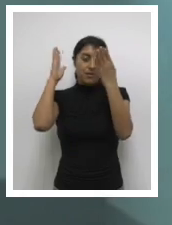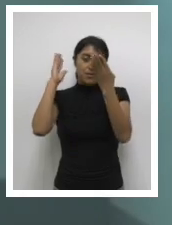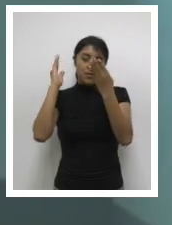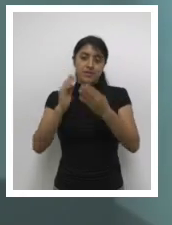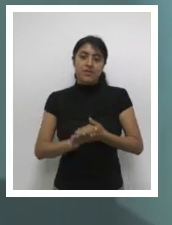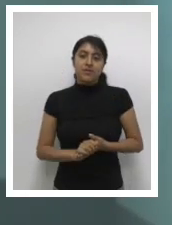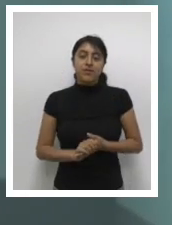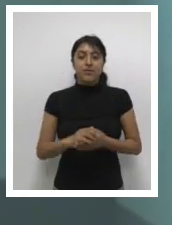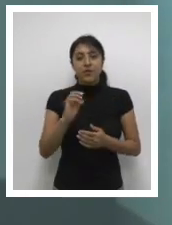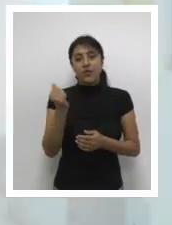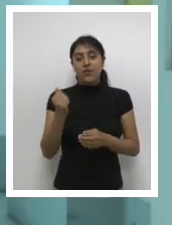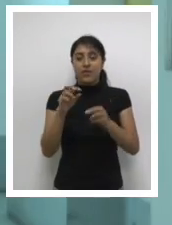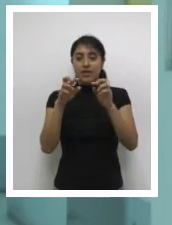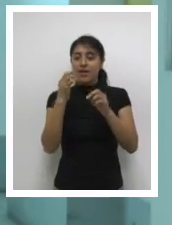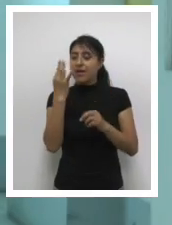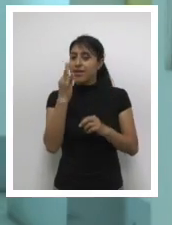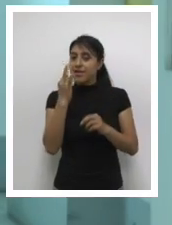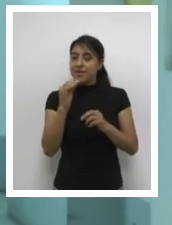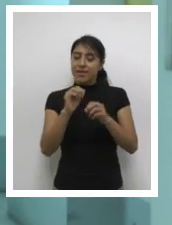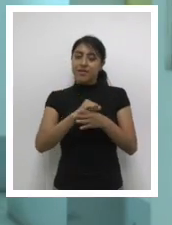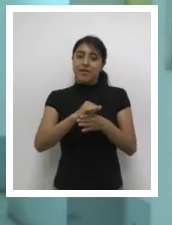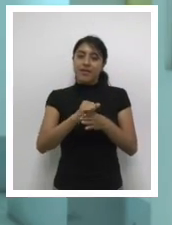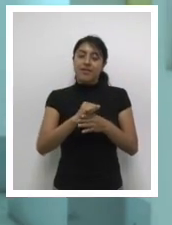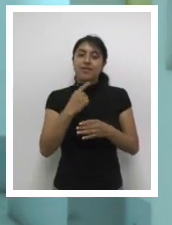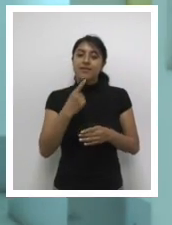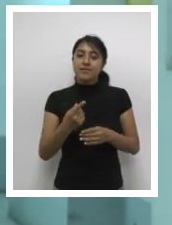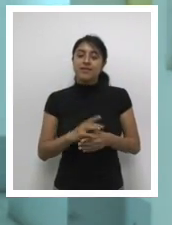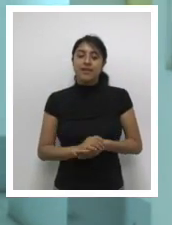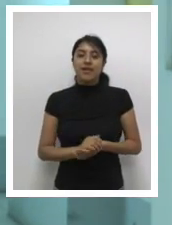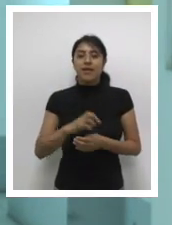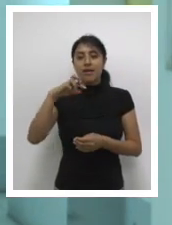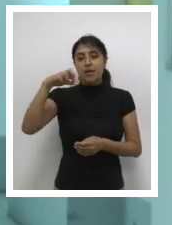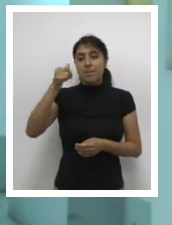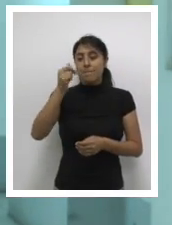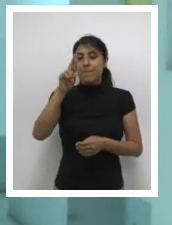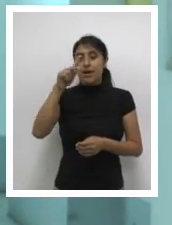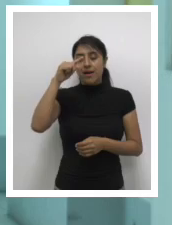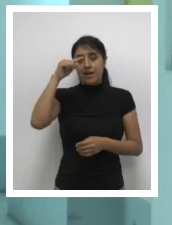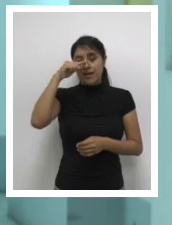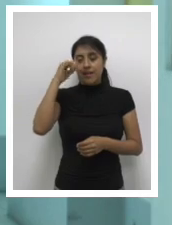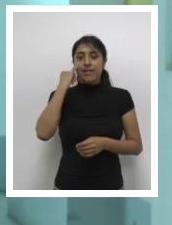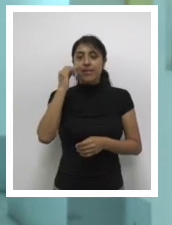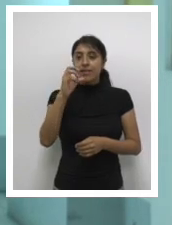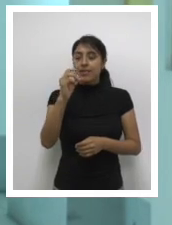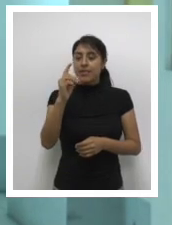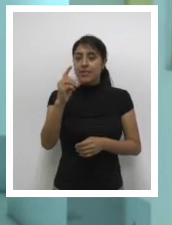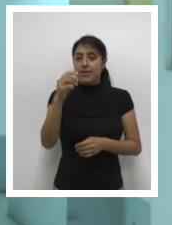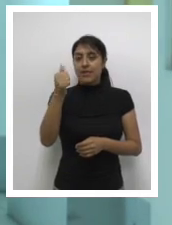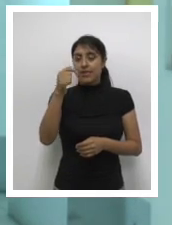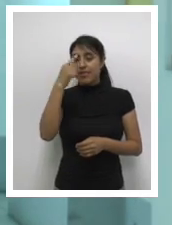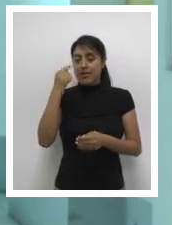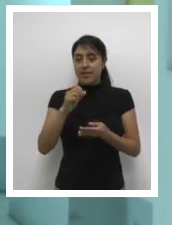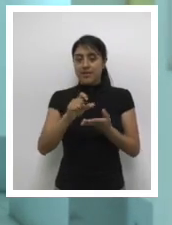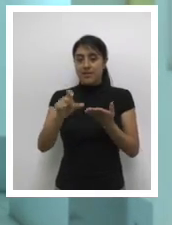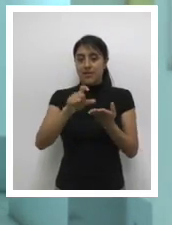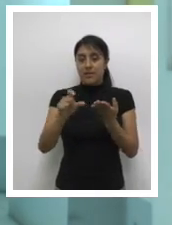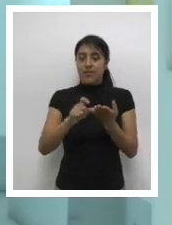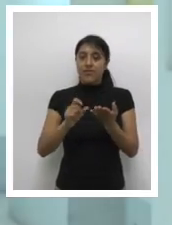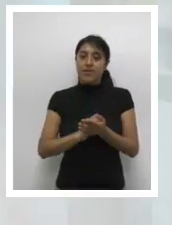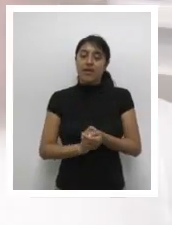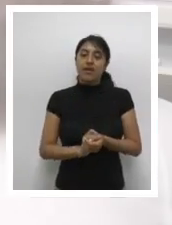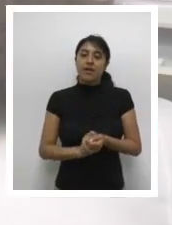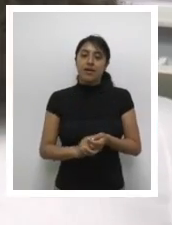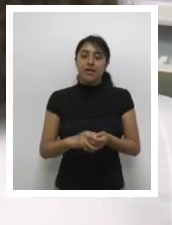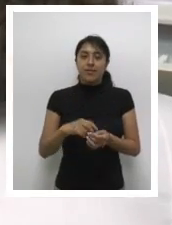a archivar y no vas hacer nada. Pues tal vez así como partidas, que hojas y al entrar aquí ya nada que ver.